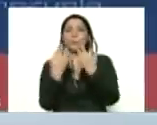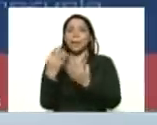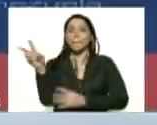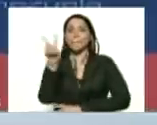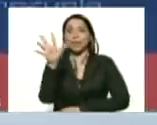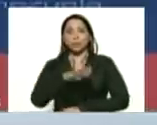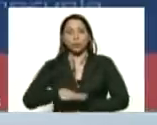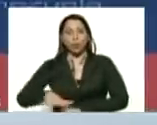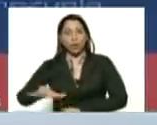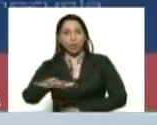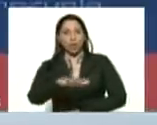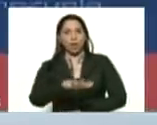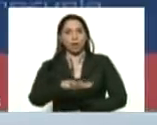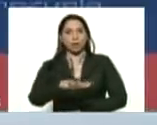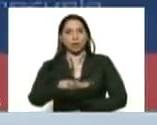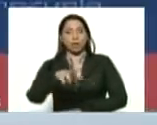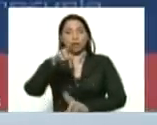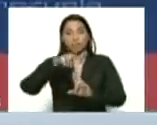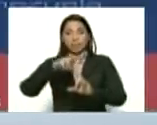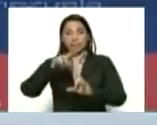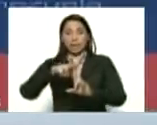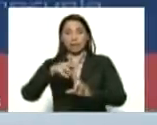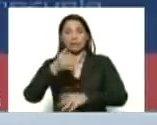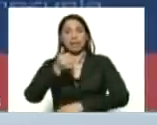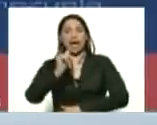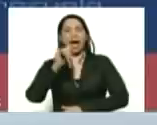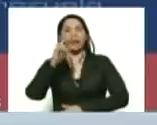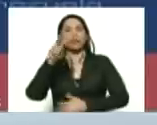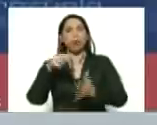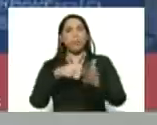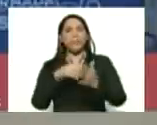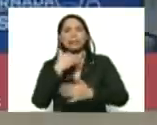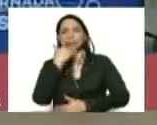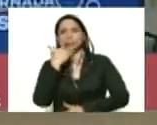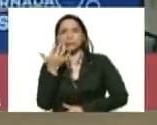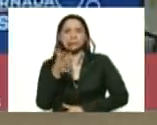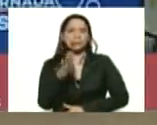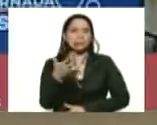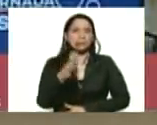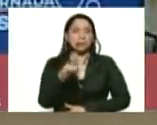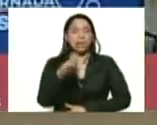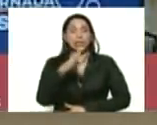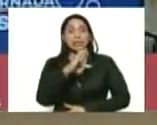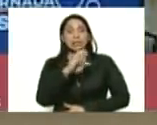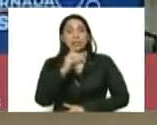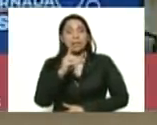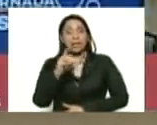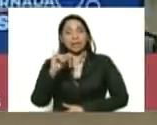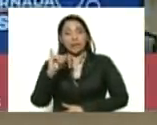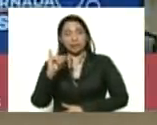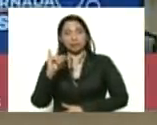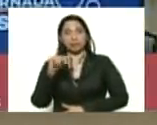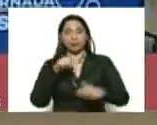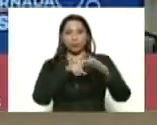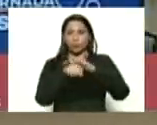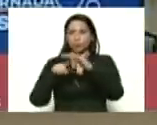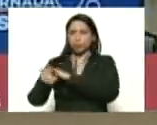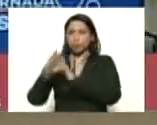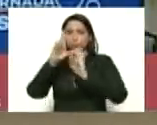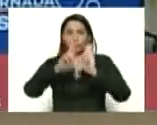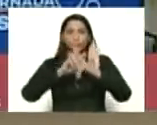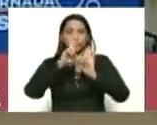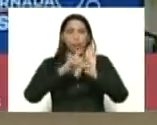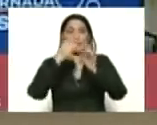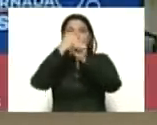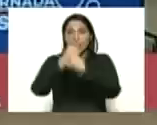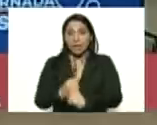así que en el Táchira hay unos dos mil y pico en los centros de albergue y estamos esperando a